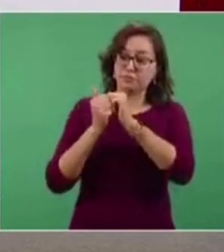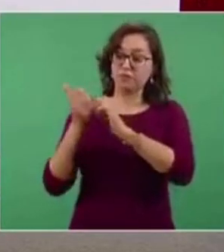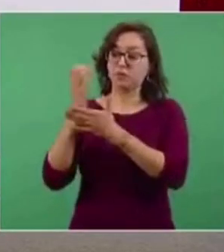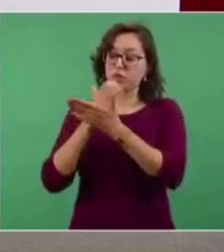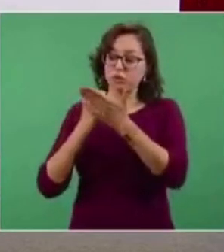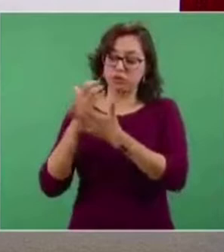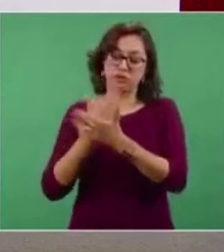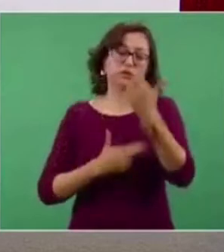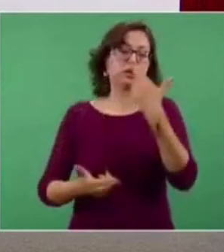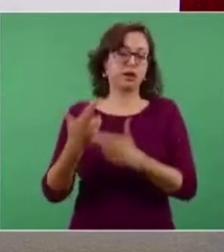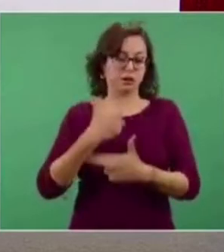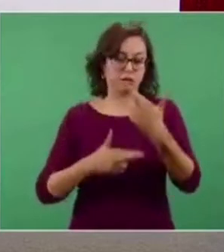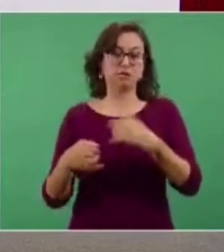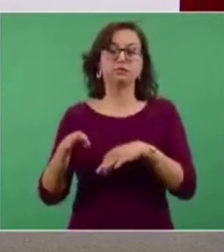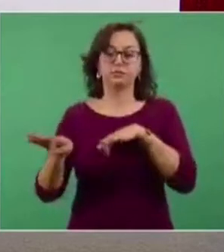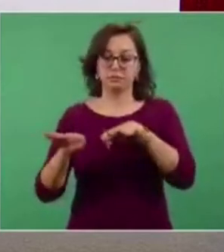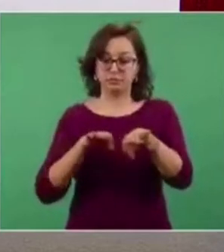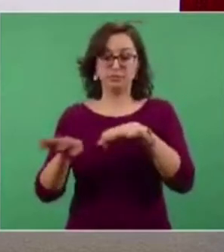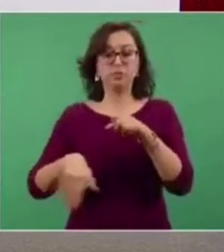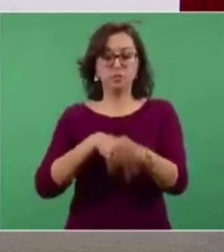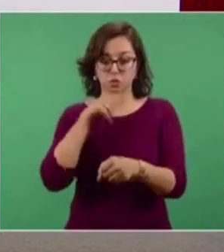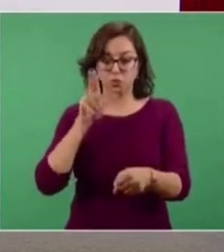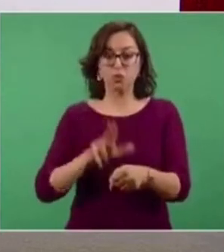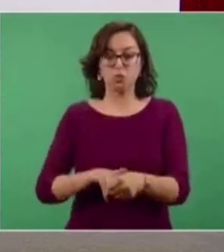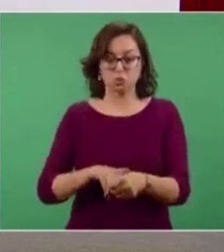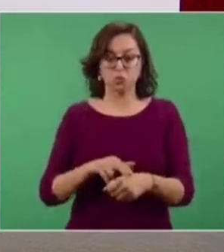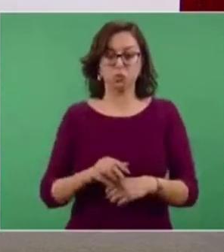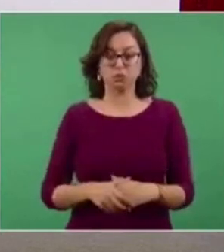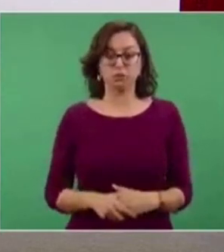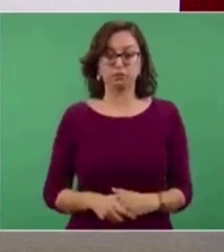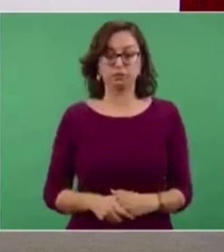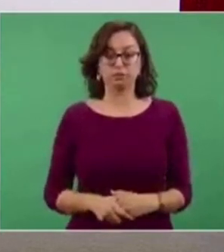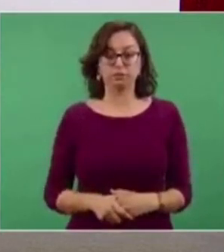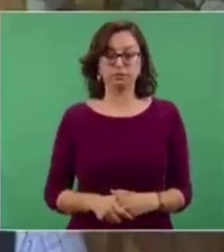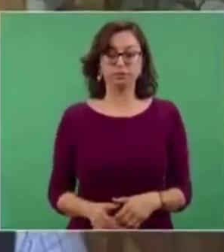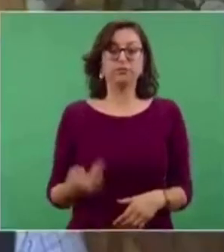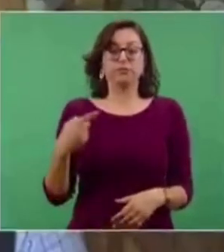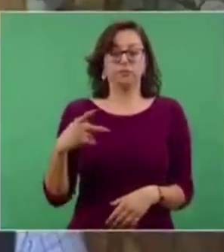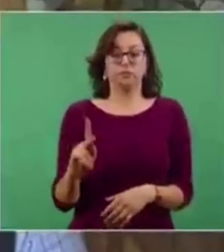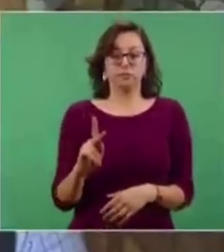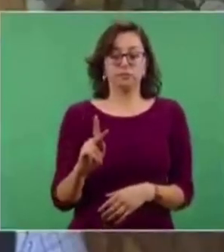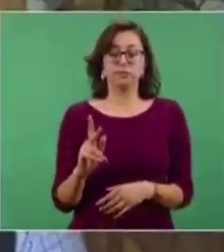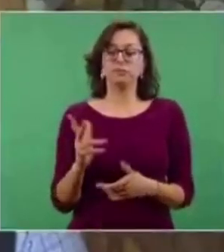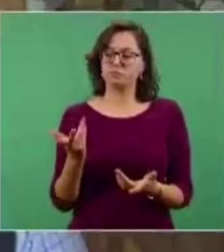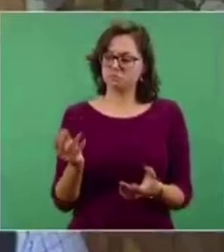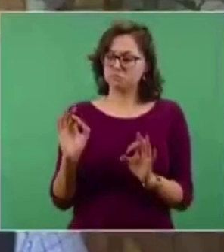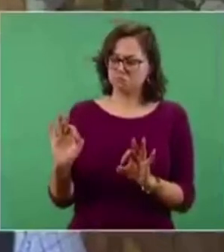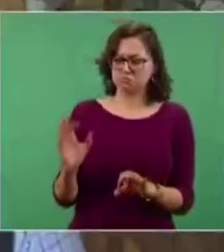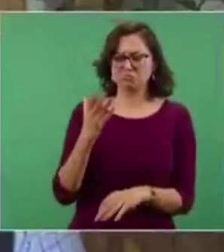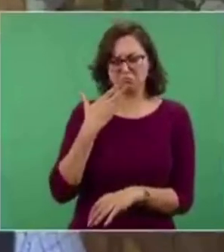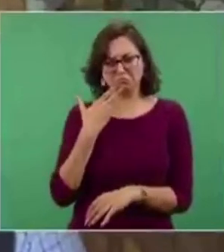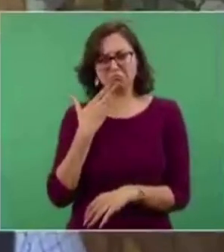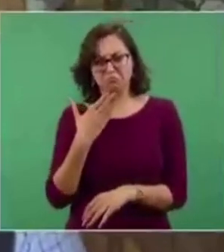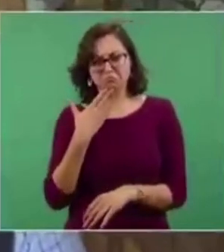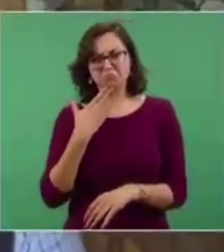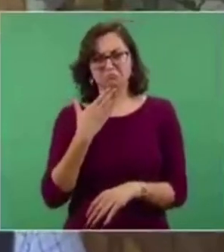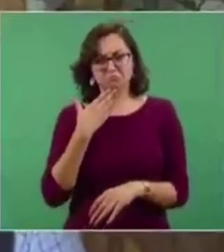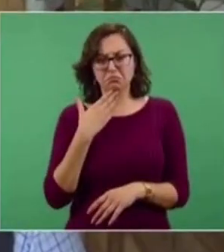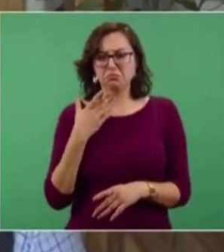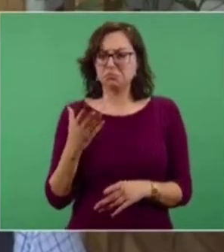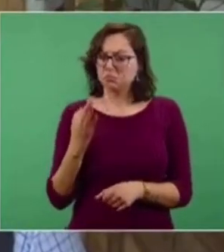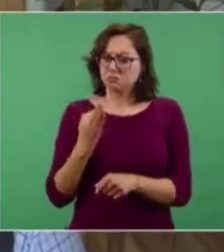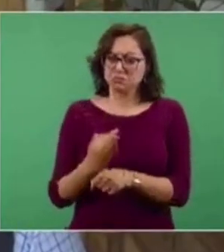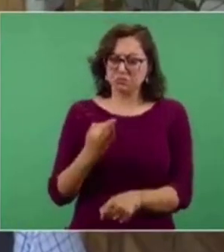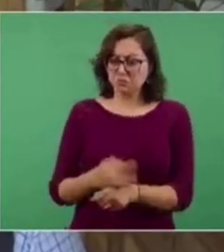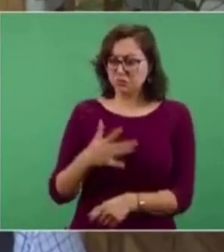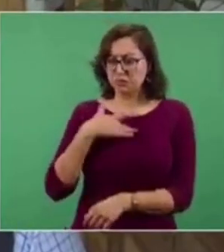incorporarse obviamente a sus actividades laborales. Pero él está estable, básicamente ya no tiene